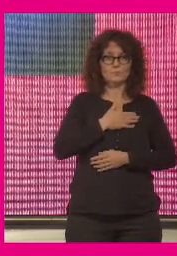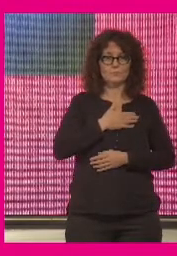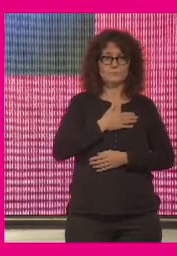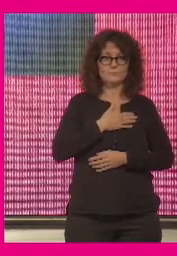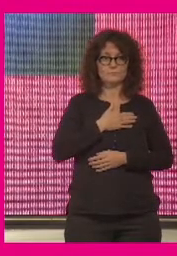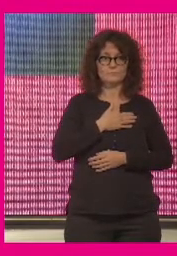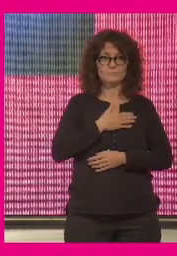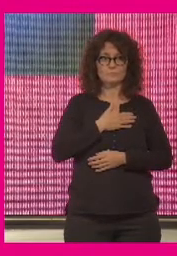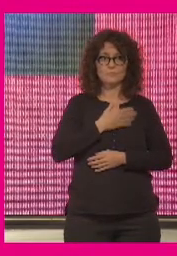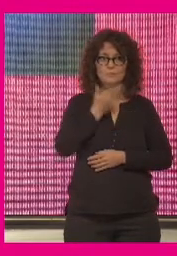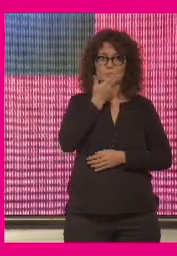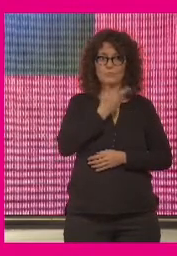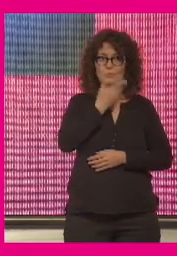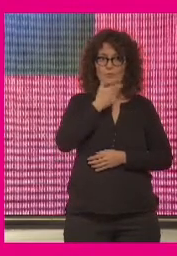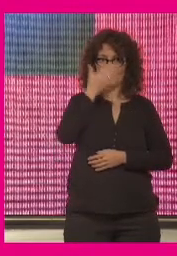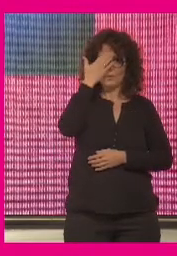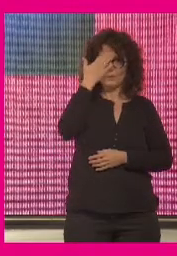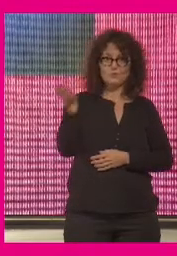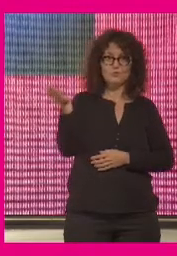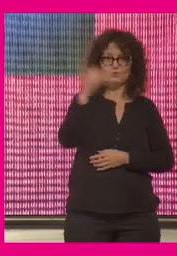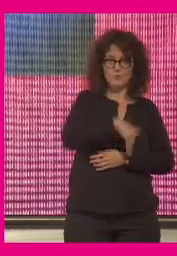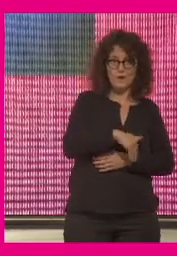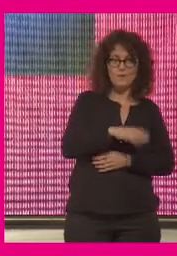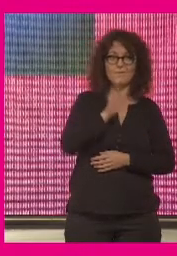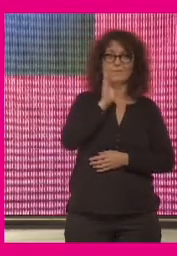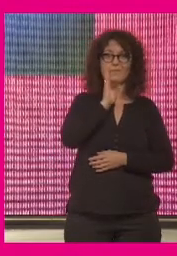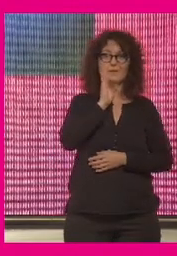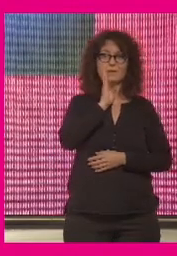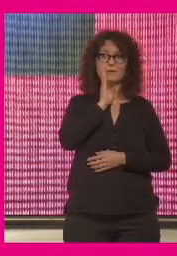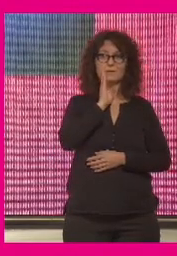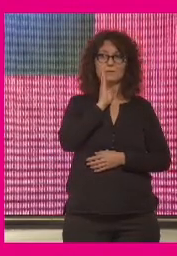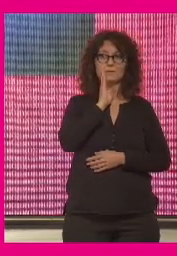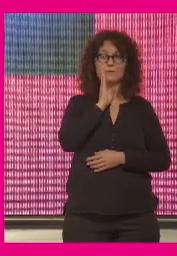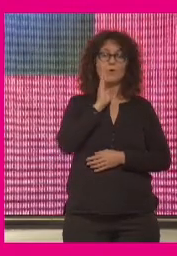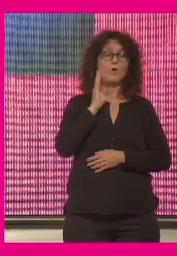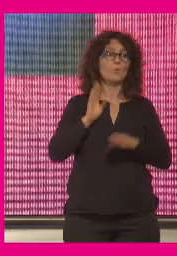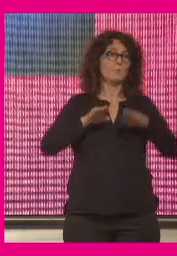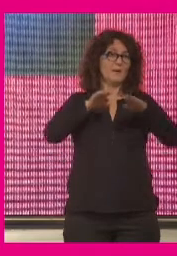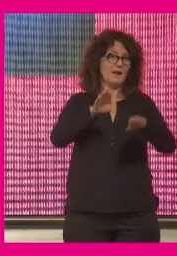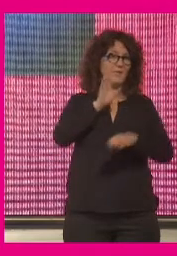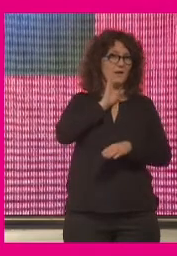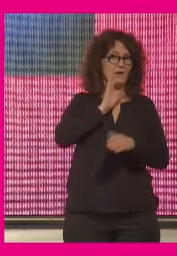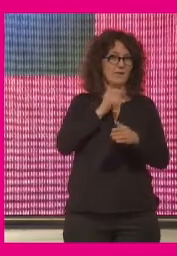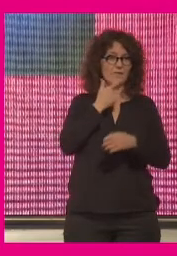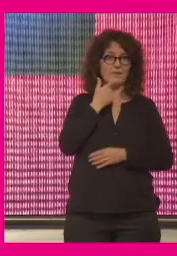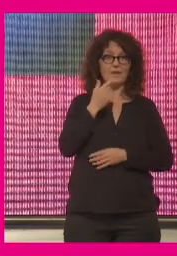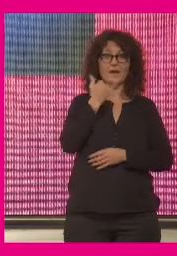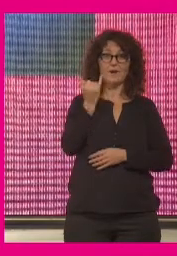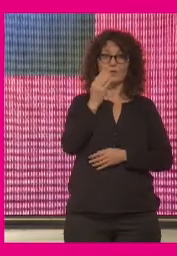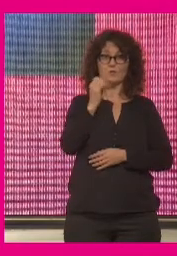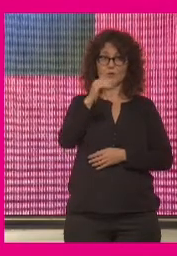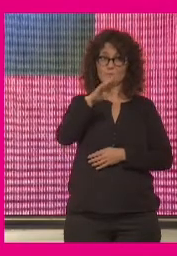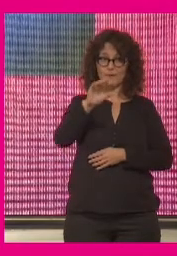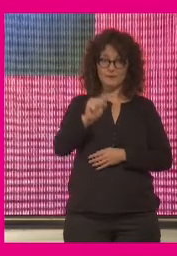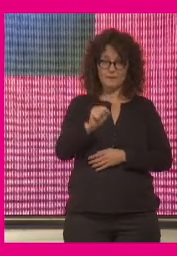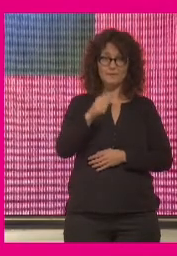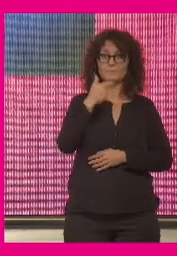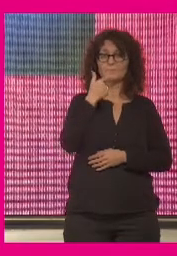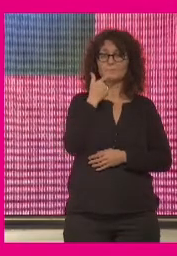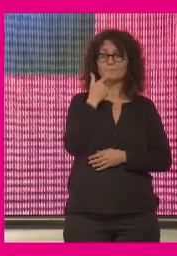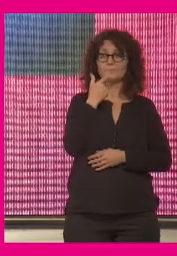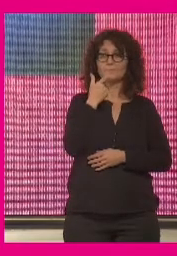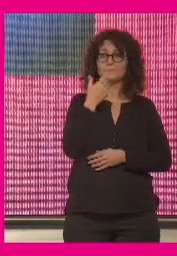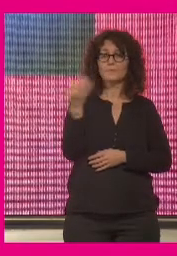más me preocupa que además de lo que decía o en paralelo con lo que decía José María hemos